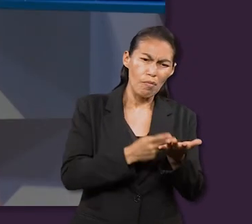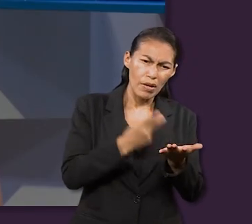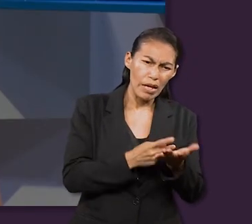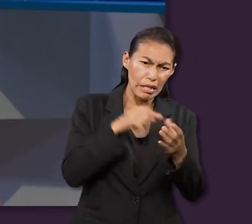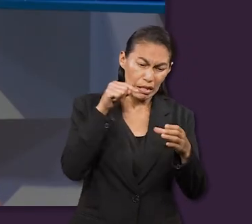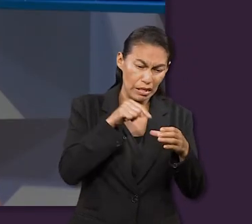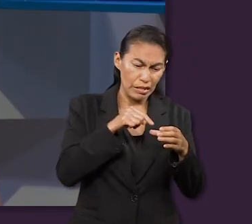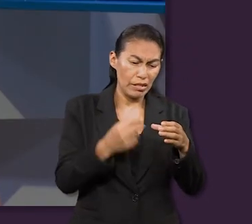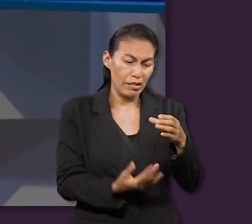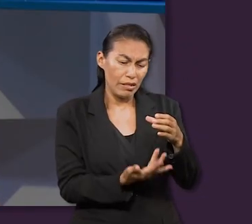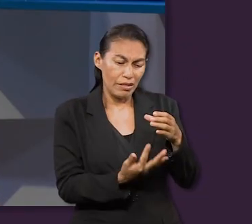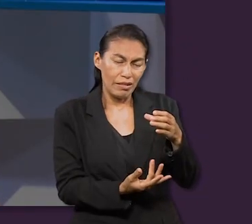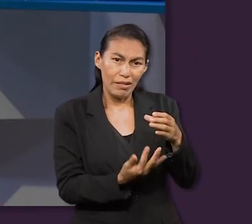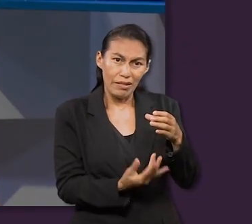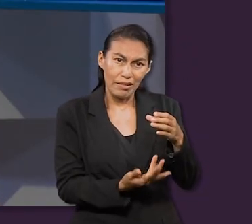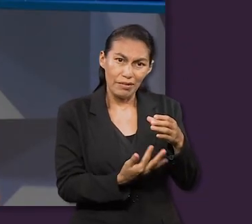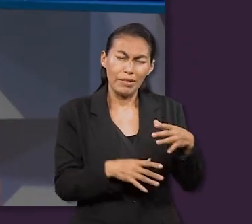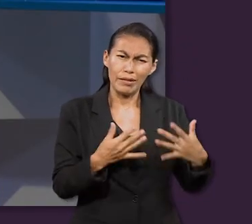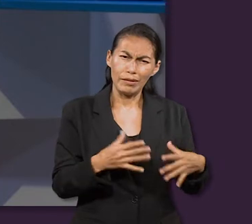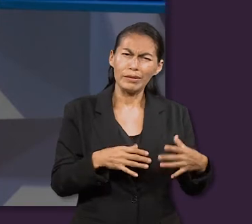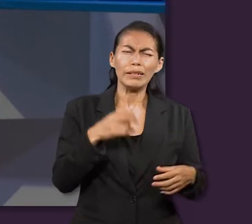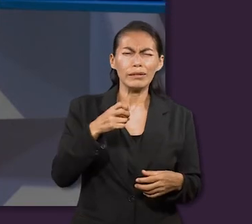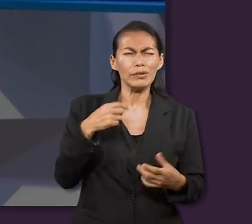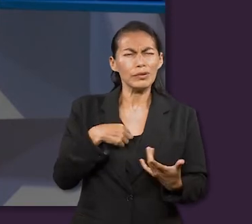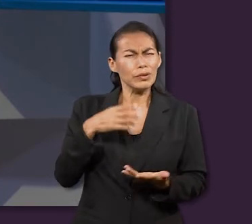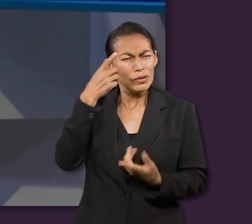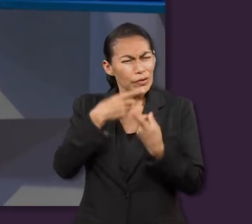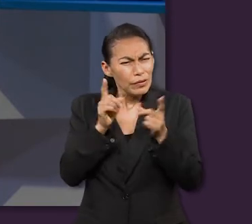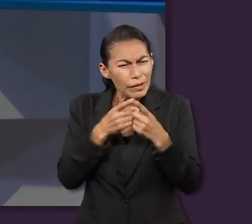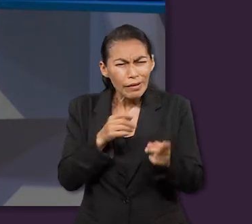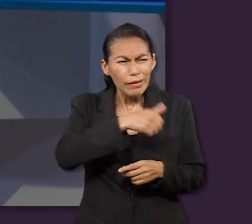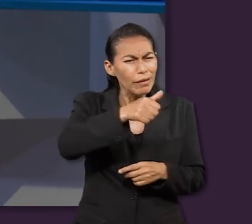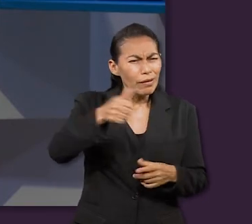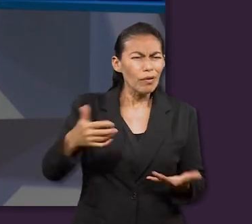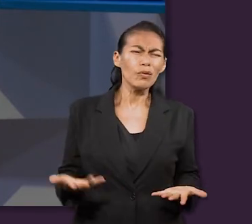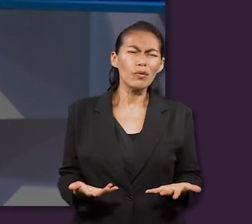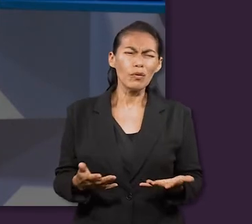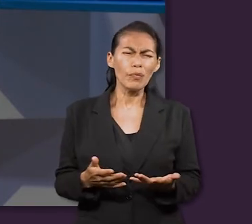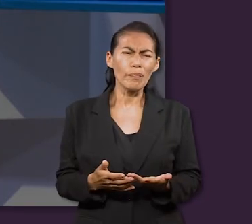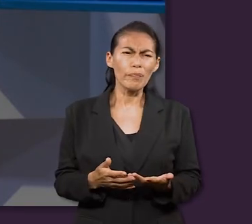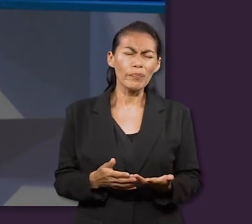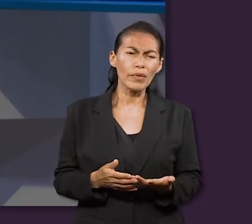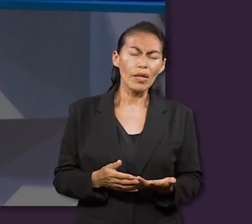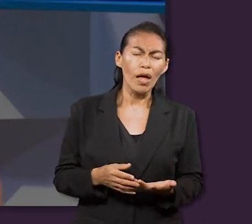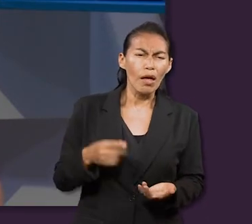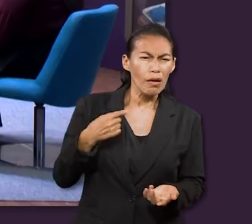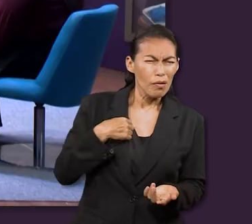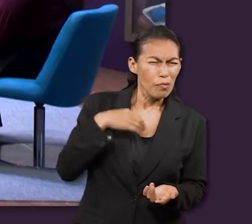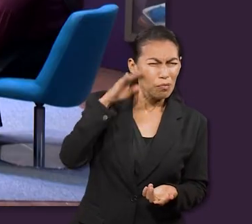título es como un poquito diferente a lo que yo tenía como en mente. Pero me gustaría saber qué